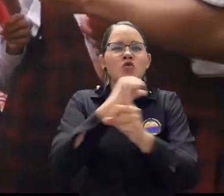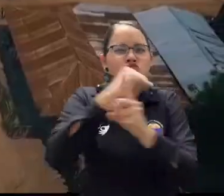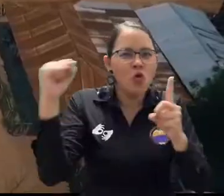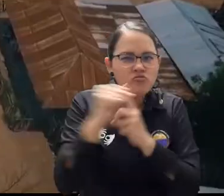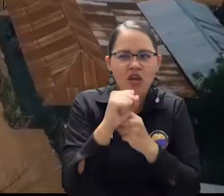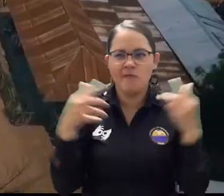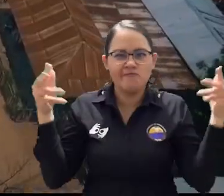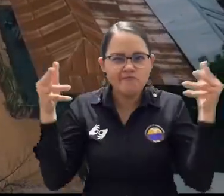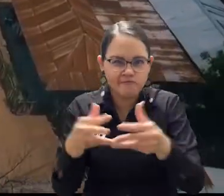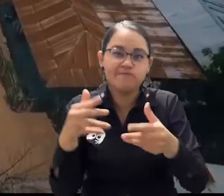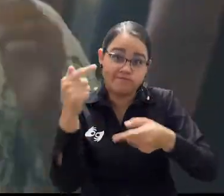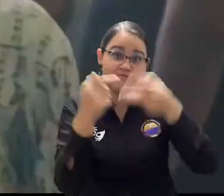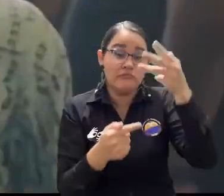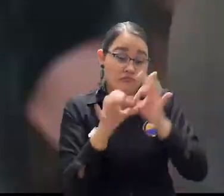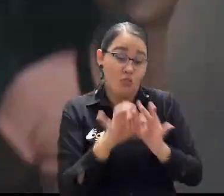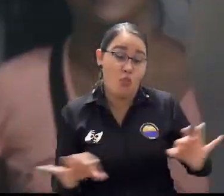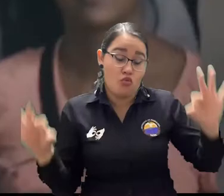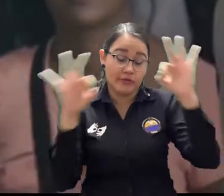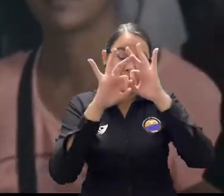social.